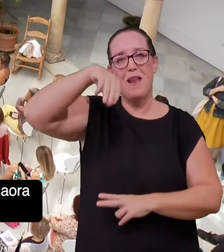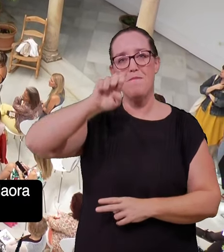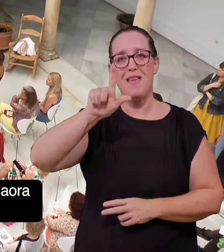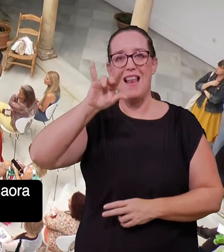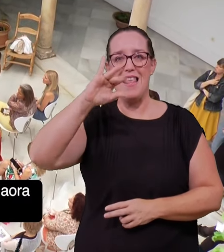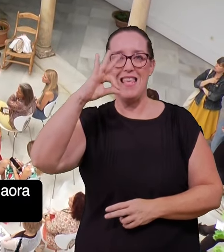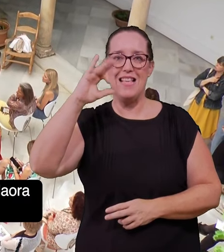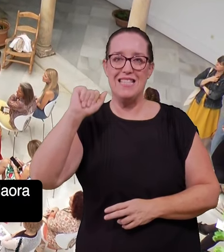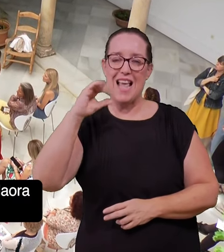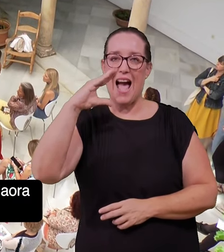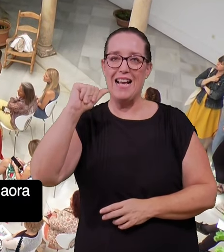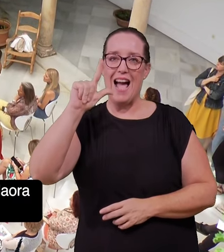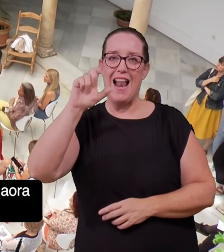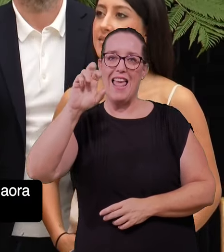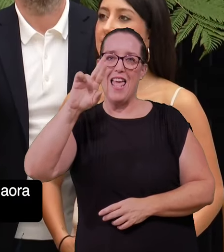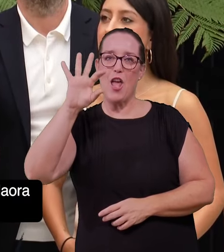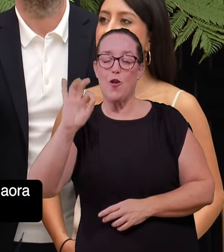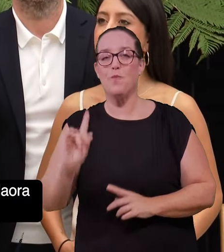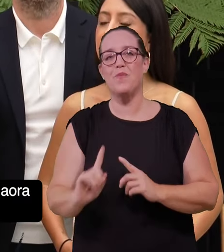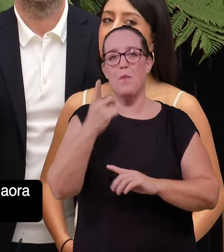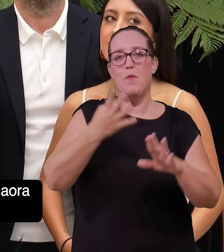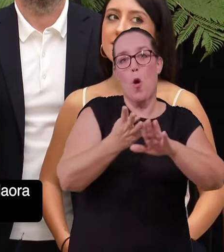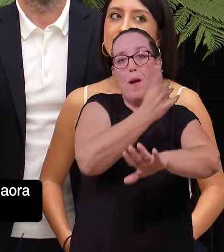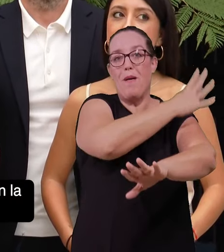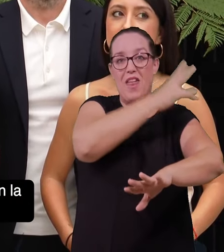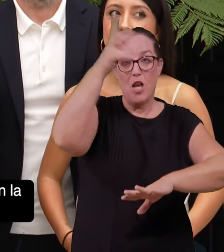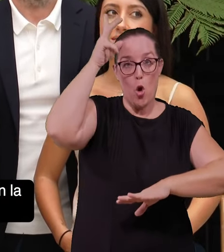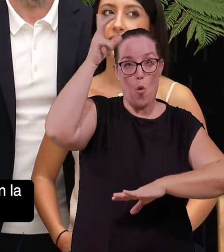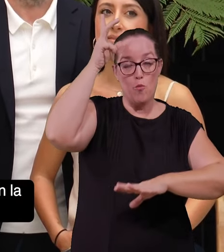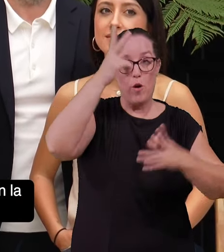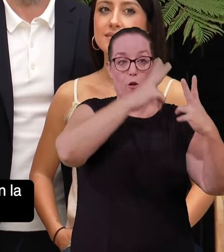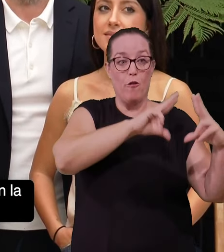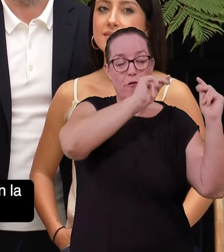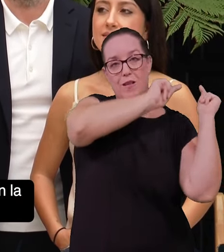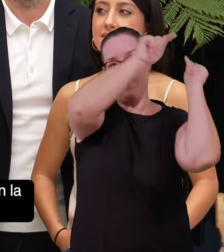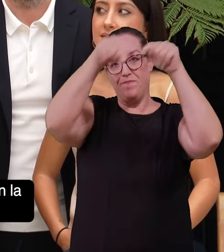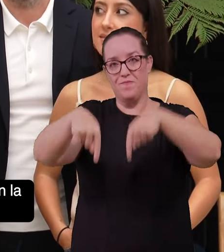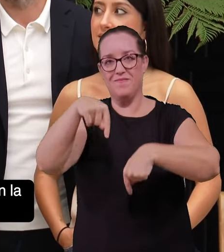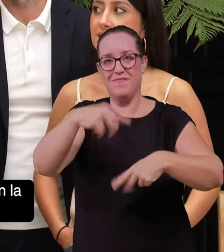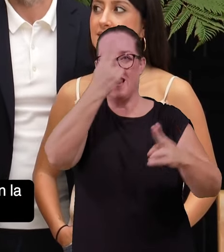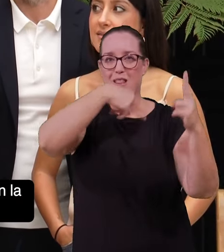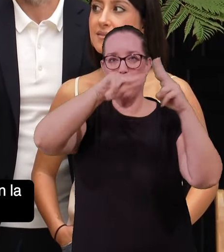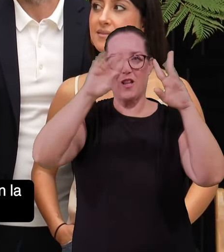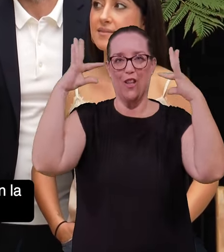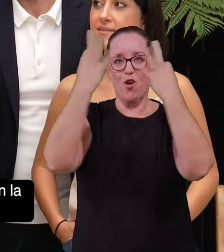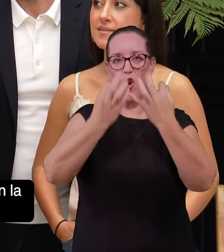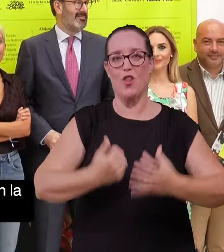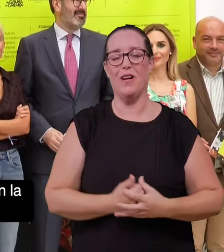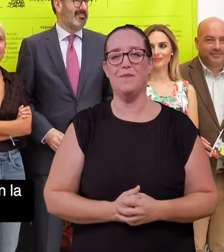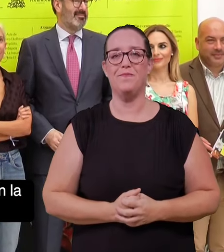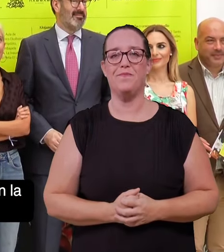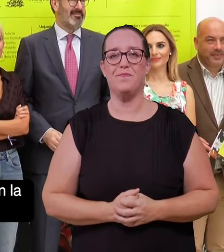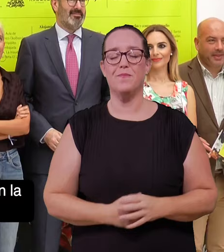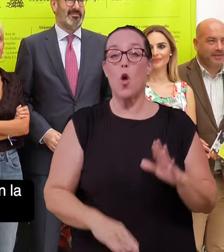dramaturgias de la bailaora cordobesa Melisa Calero, que se interpretará primero en la localidad de Palma del Río y después en la